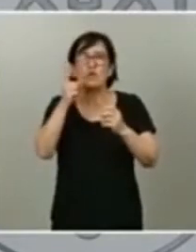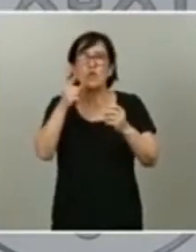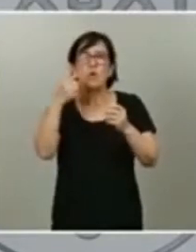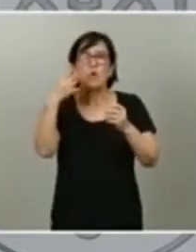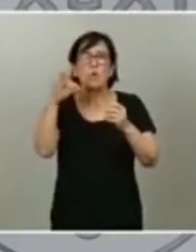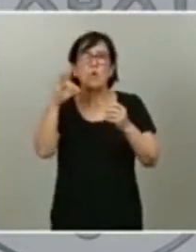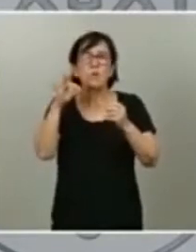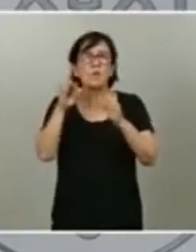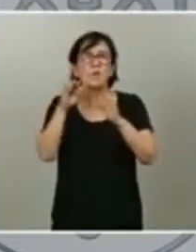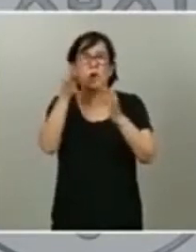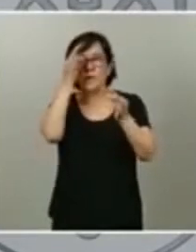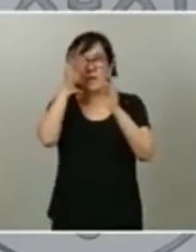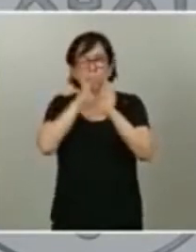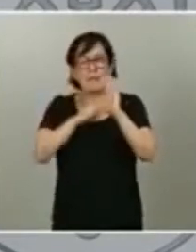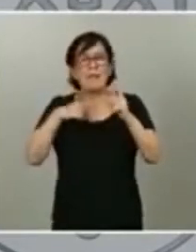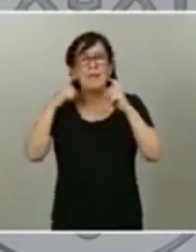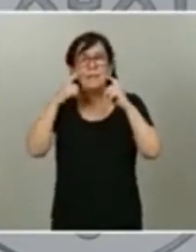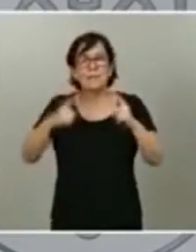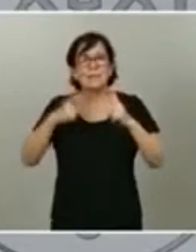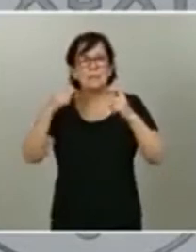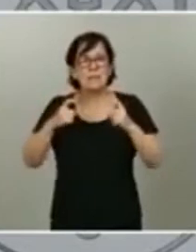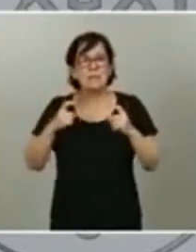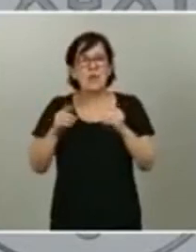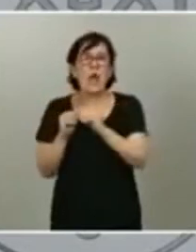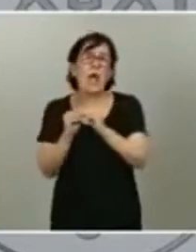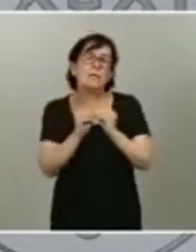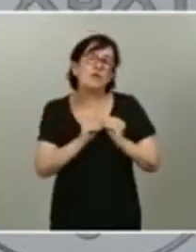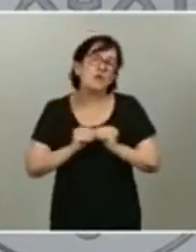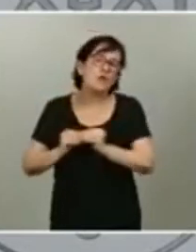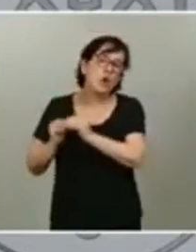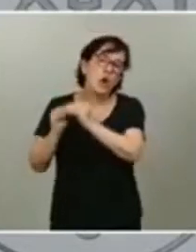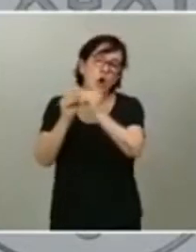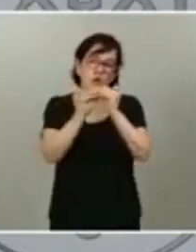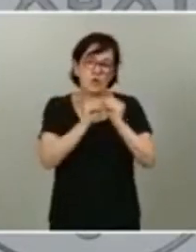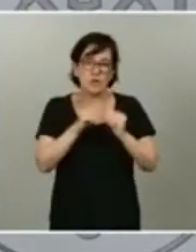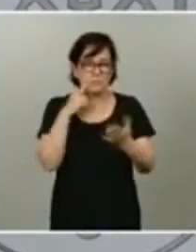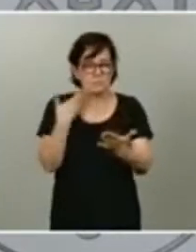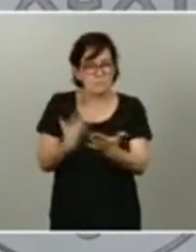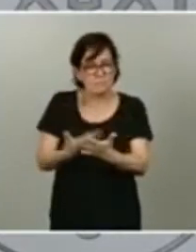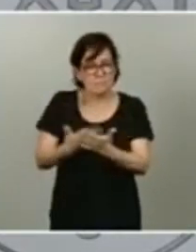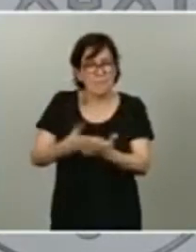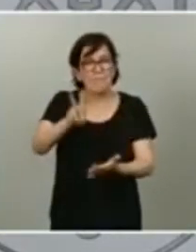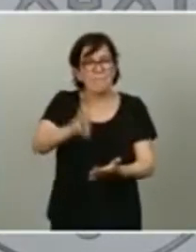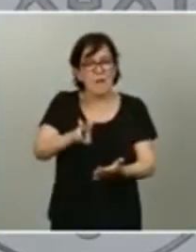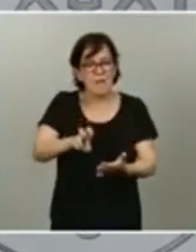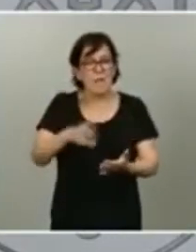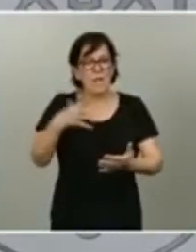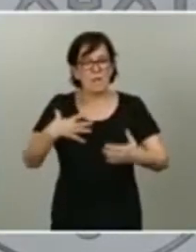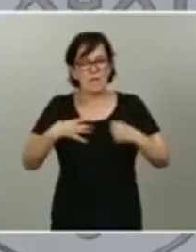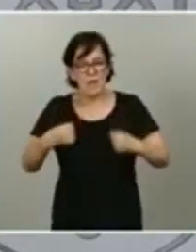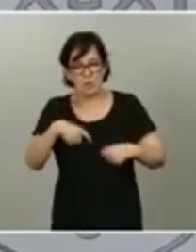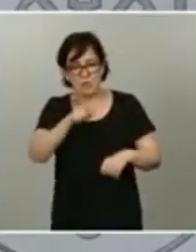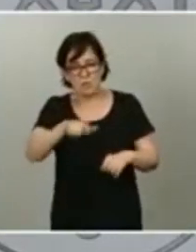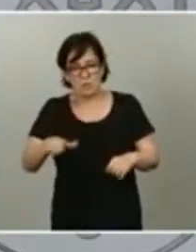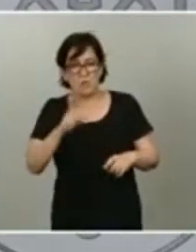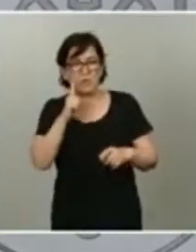intentando llegar a un consenso que sea garantista con la salud de los ciudadanos no en base a un único parámetro ni